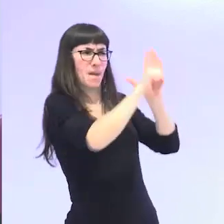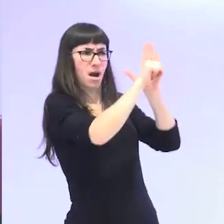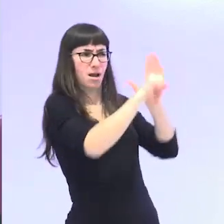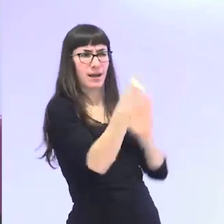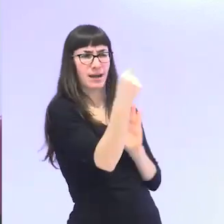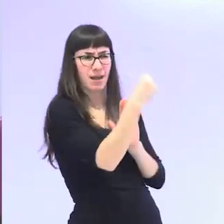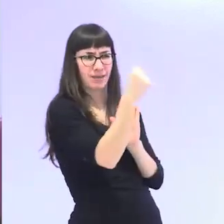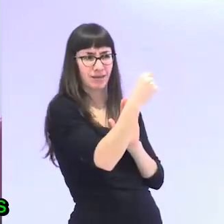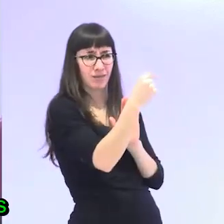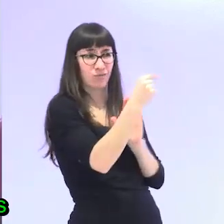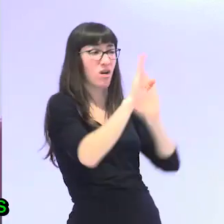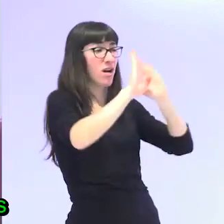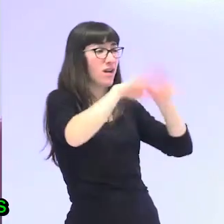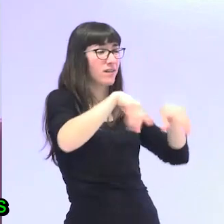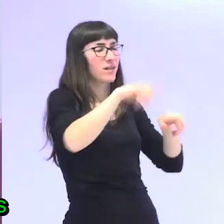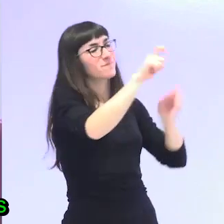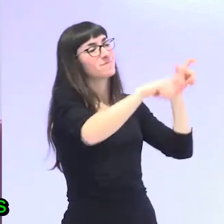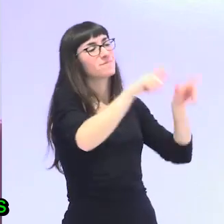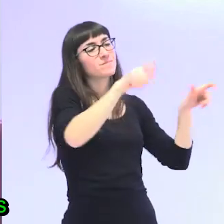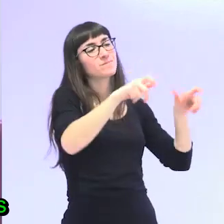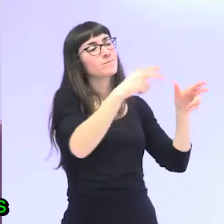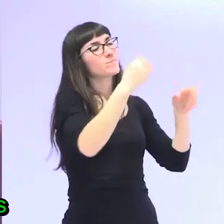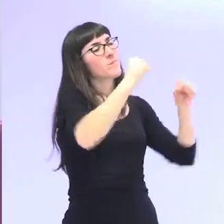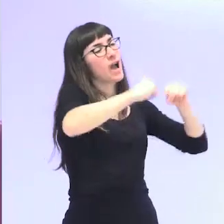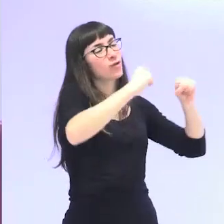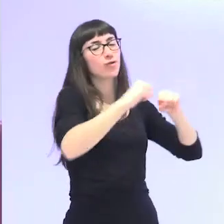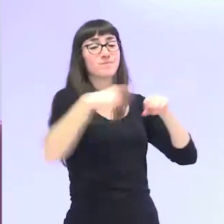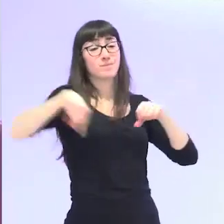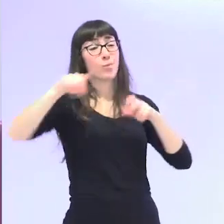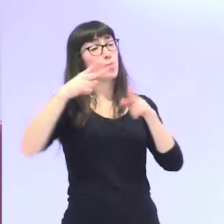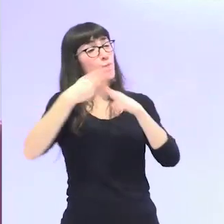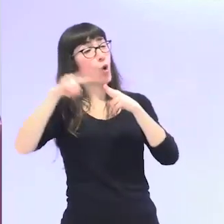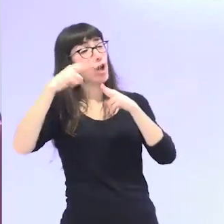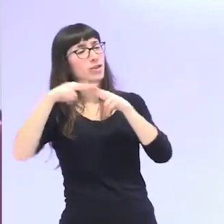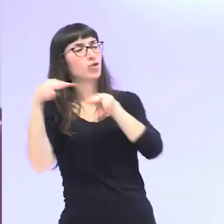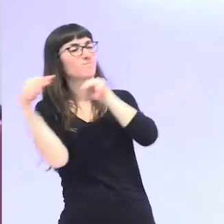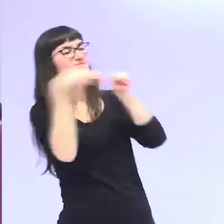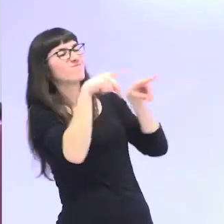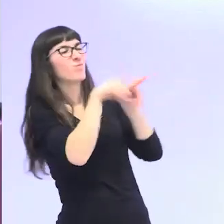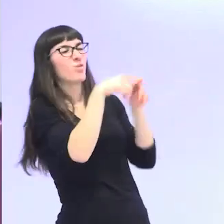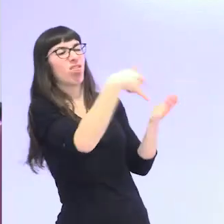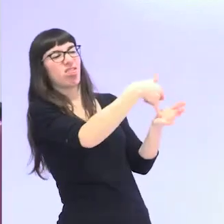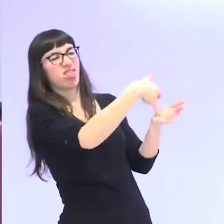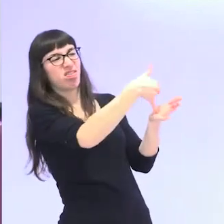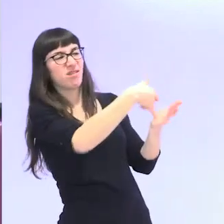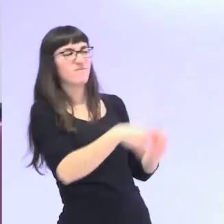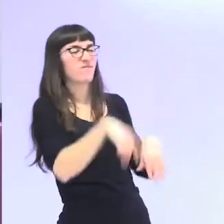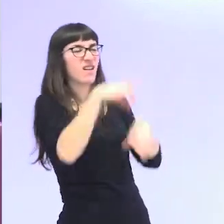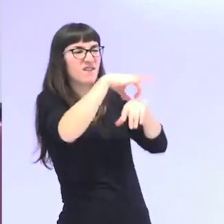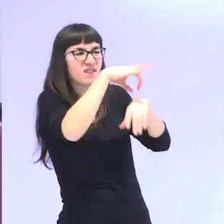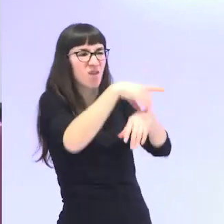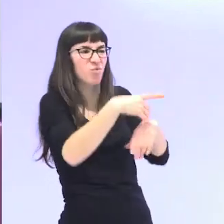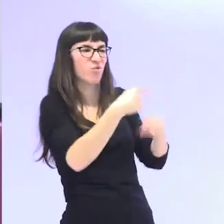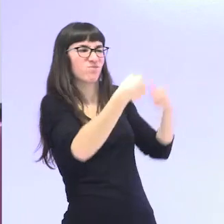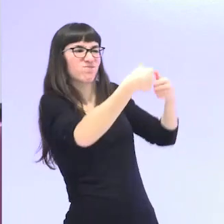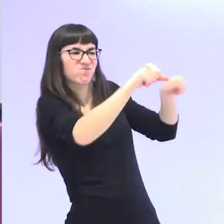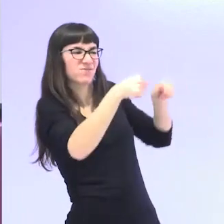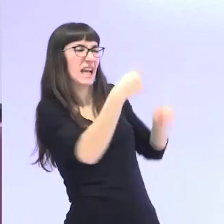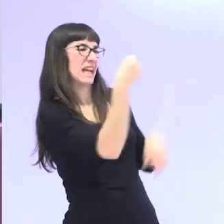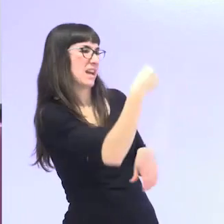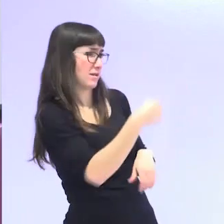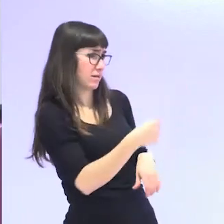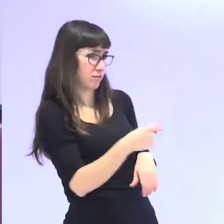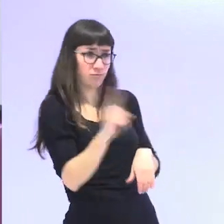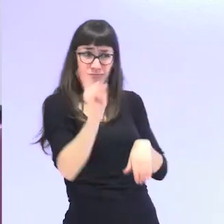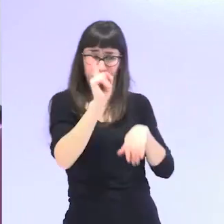unas políticas públicas que entiende que las personas mayores son frágiles son vulnerables o están enfermas yo hace poco en